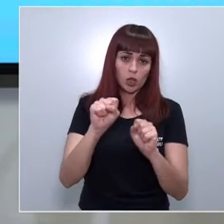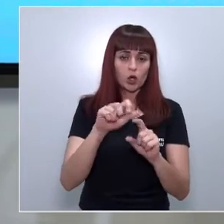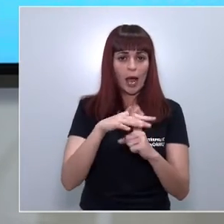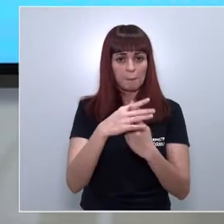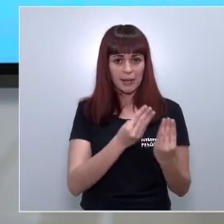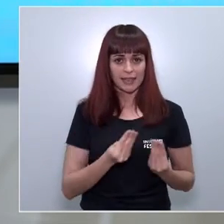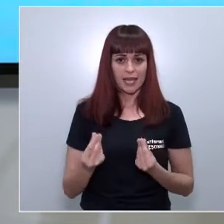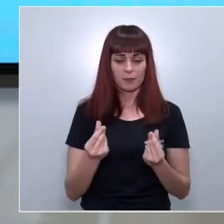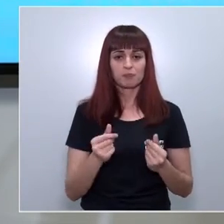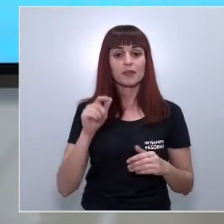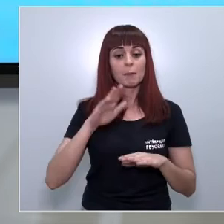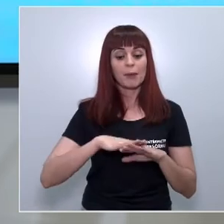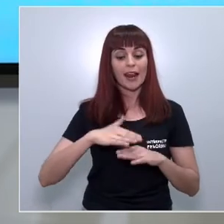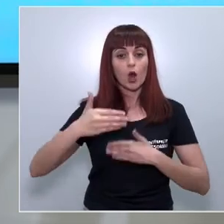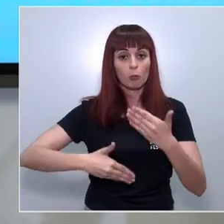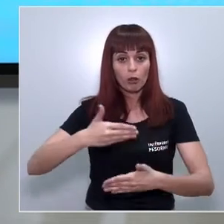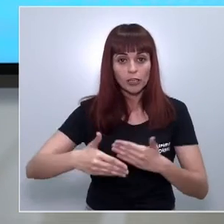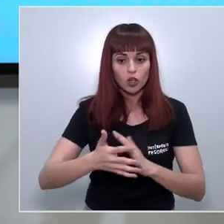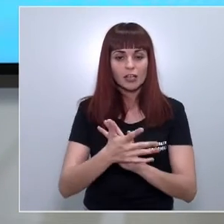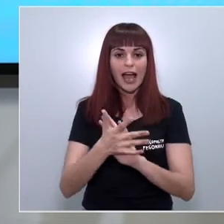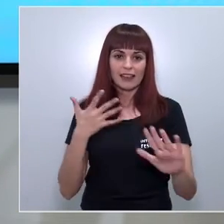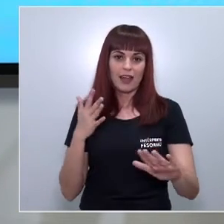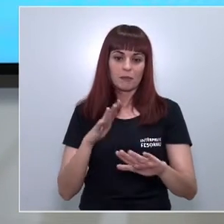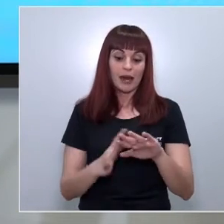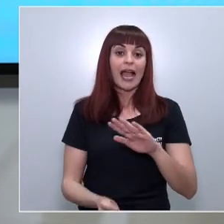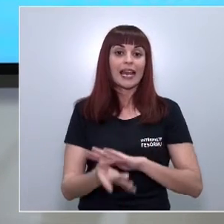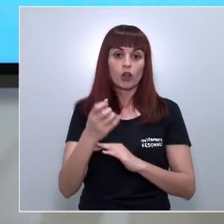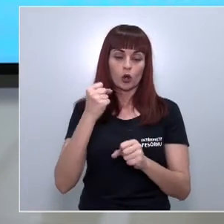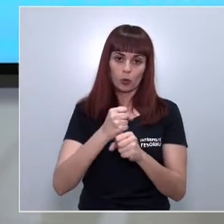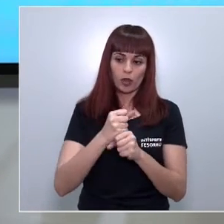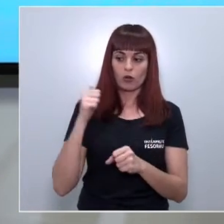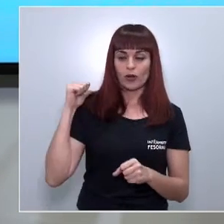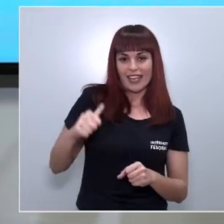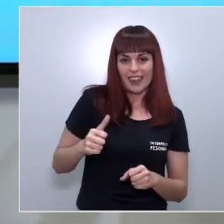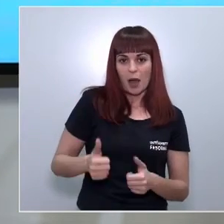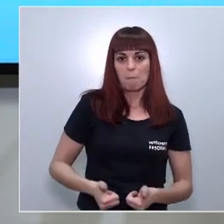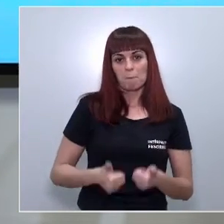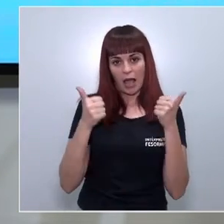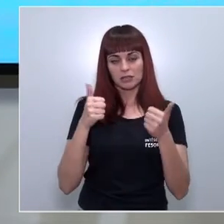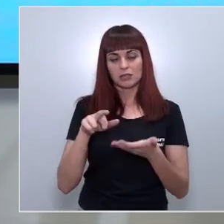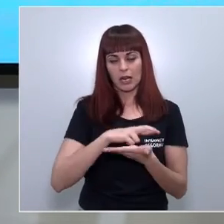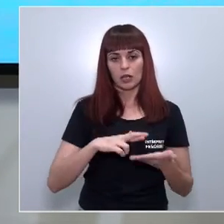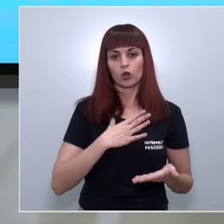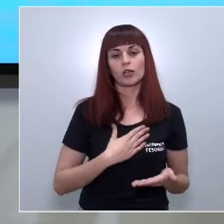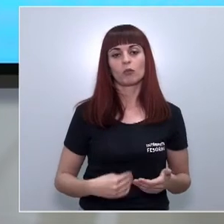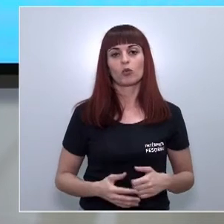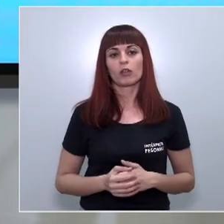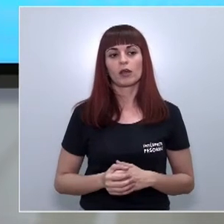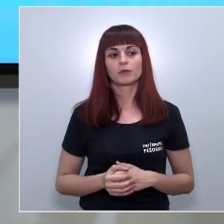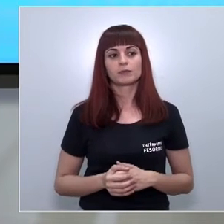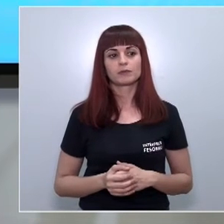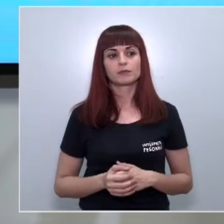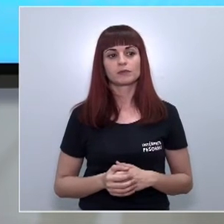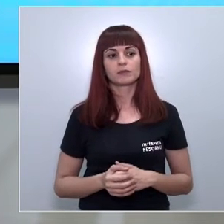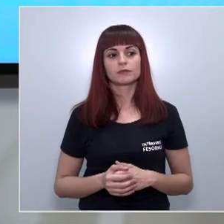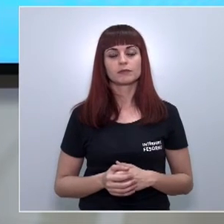agilizar los procesos que culminan con la creación de puestos de trabajo de riqueza y de crecimiento para la región de Murcia sin variar la